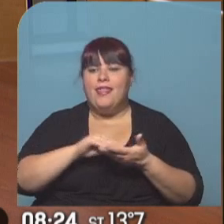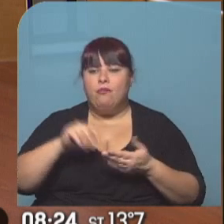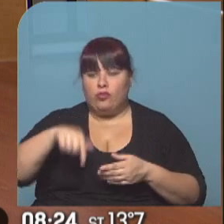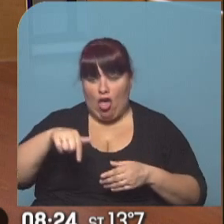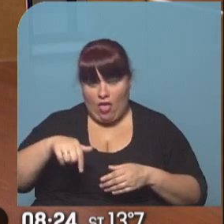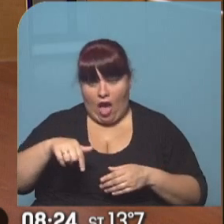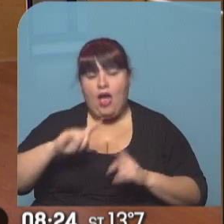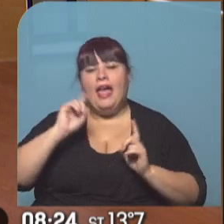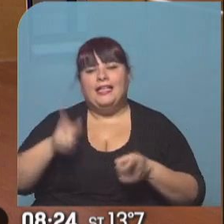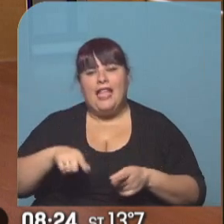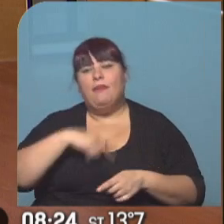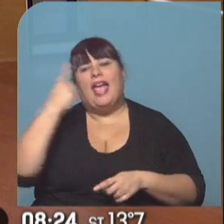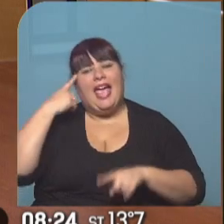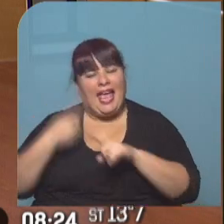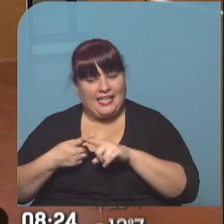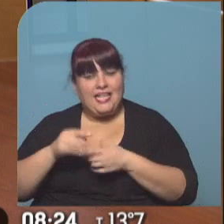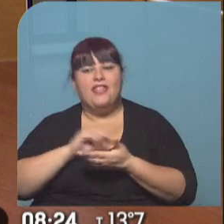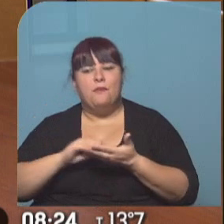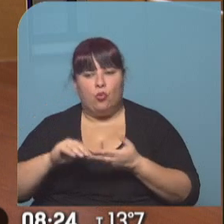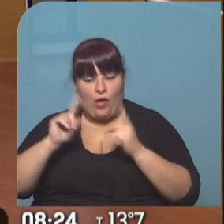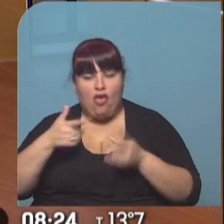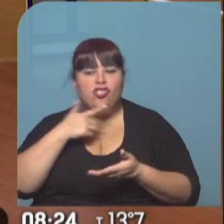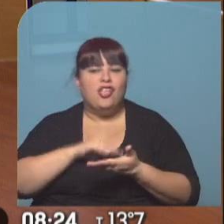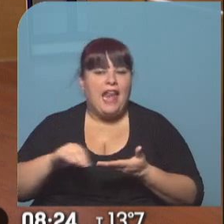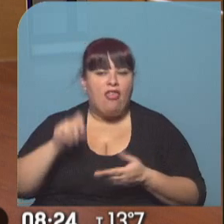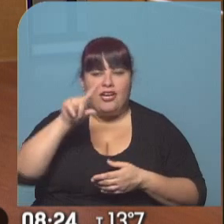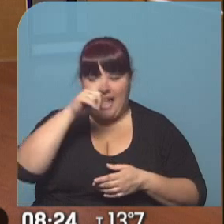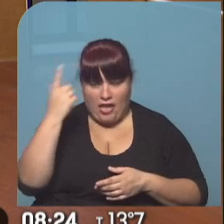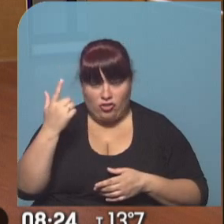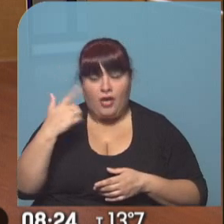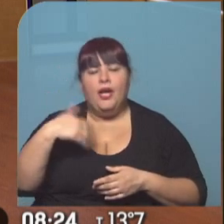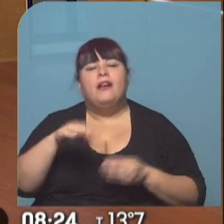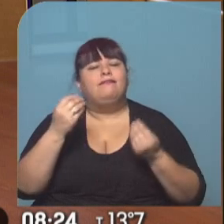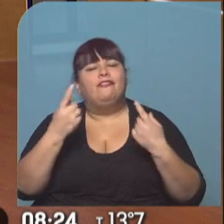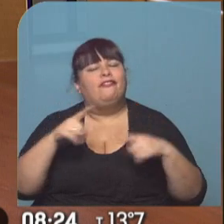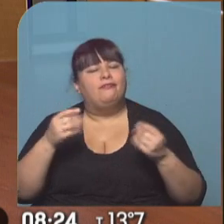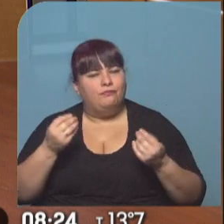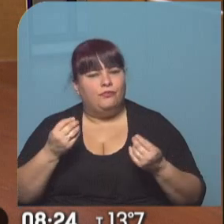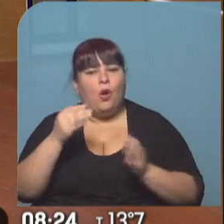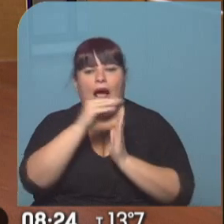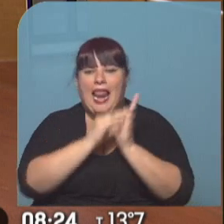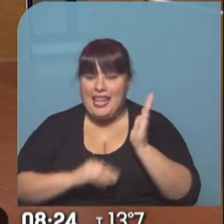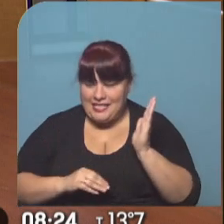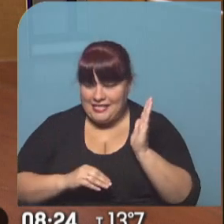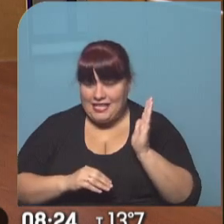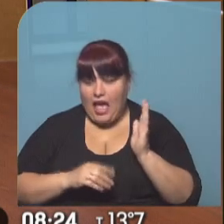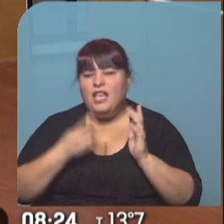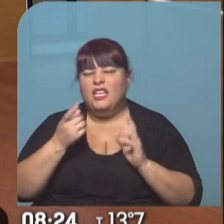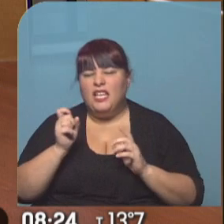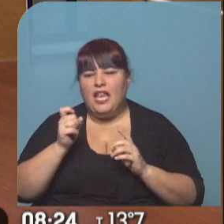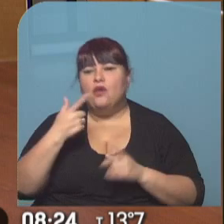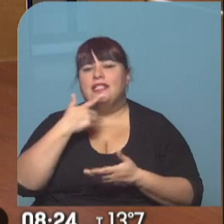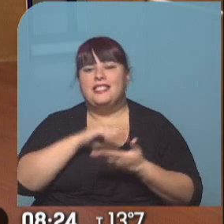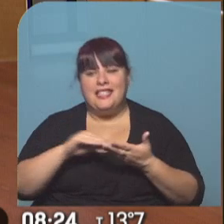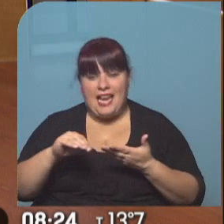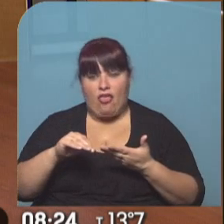nacionales y también quienes fueron diputados y senadores de la Nación. Y se da la particularidad que en una de las listas está un